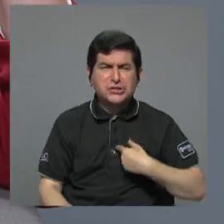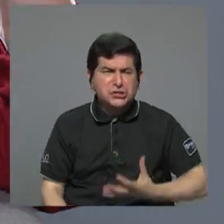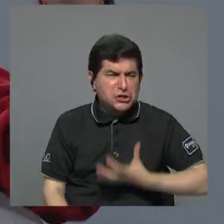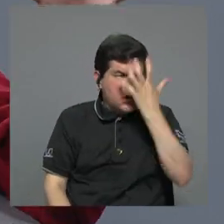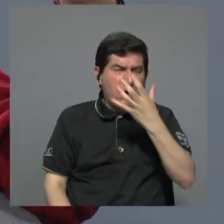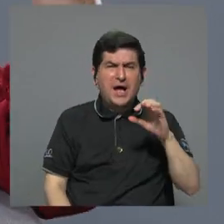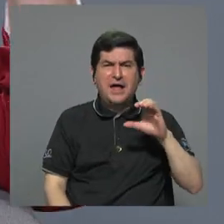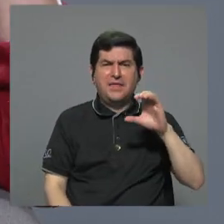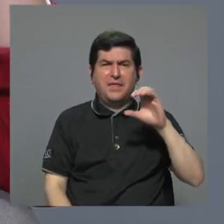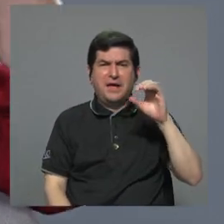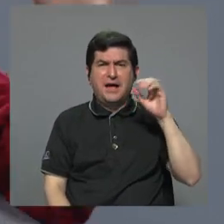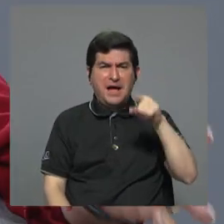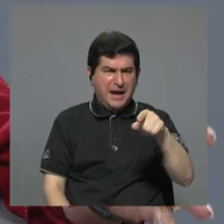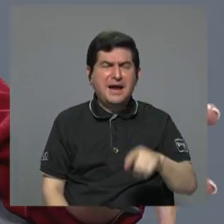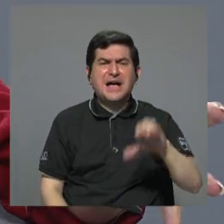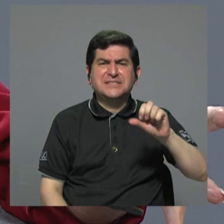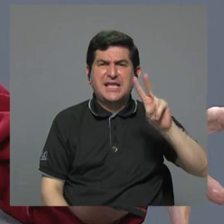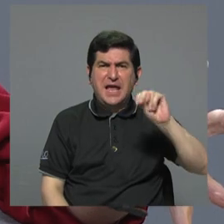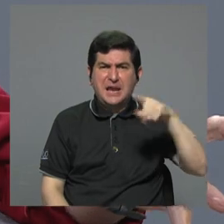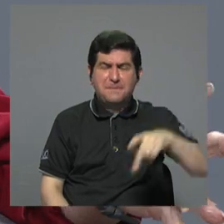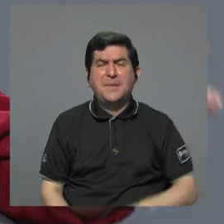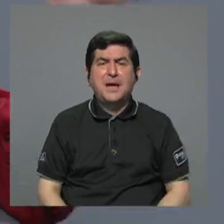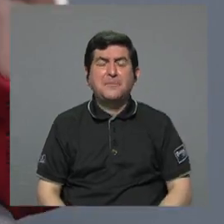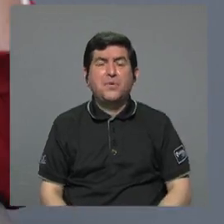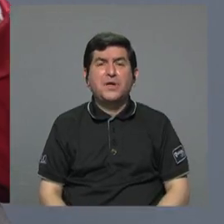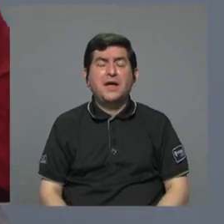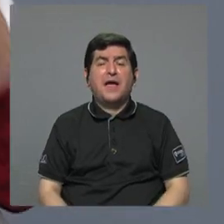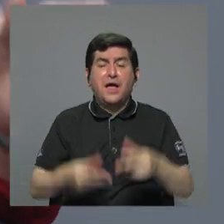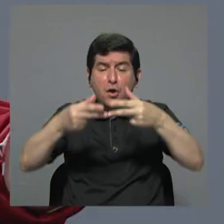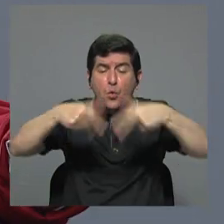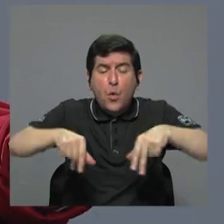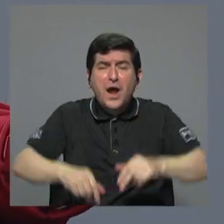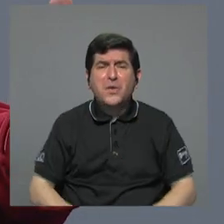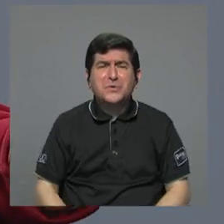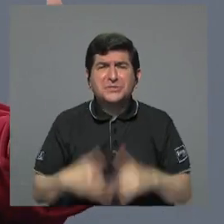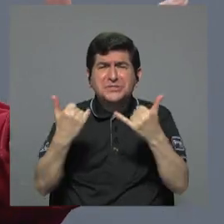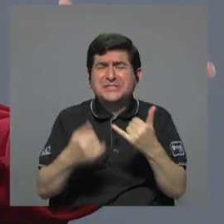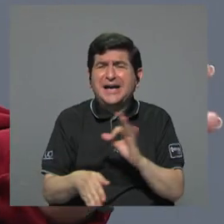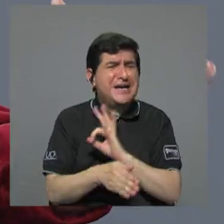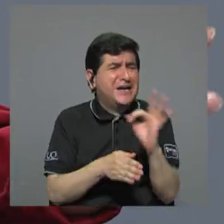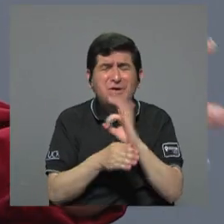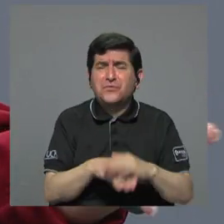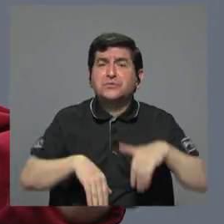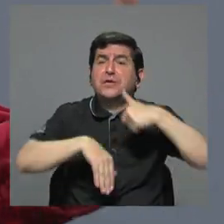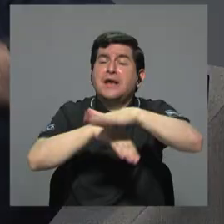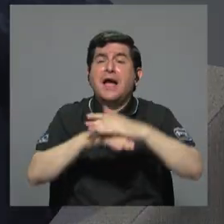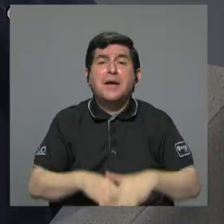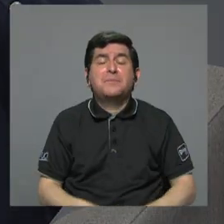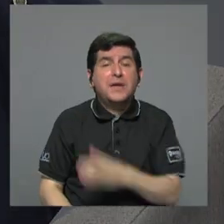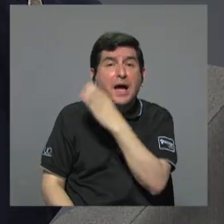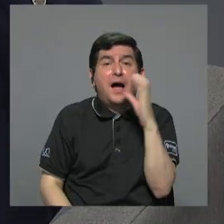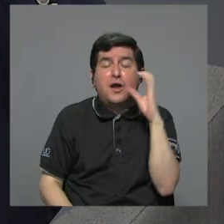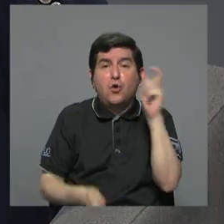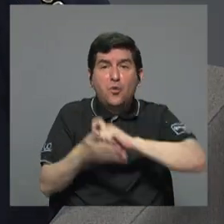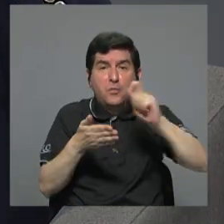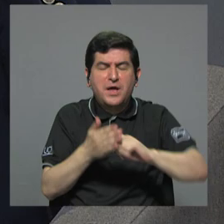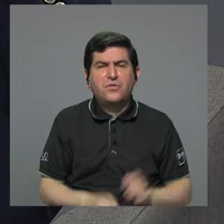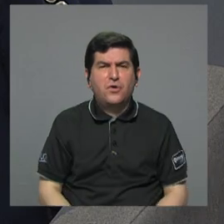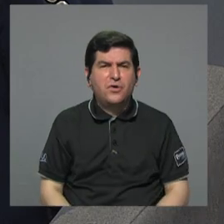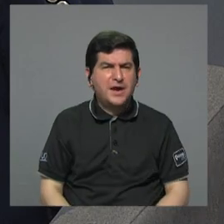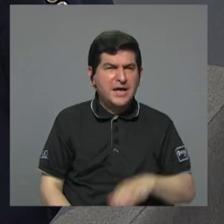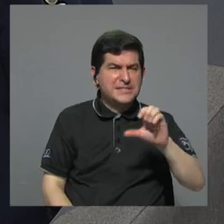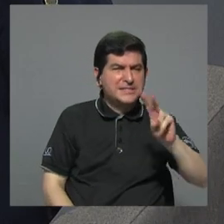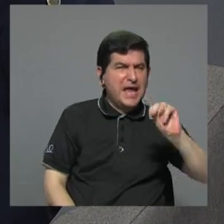Porque nos manda los huevos podridos para las escuelas, nos manda la peor cosa que puede. CNP o son los